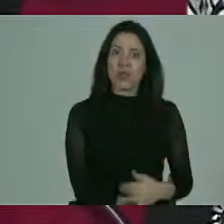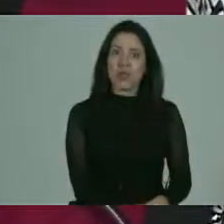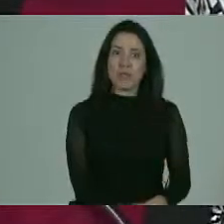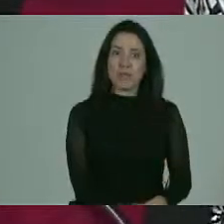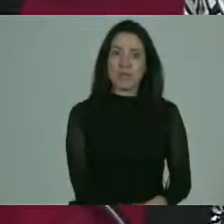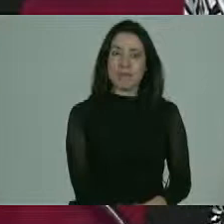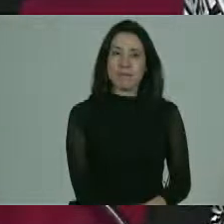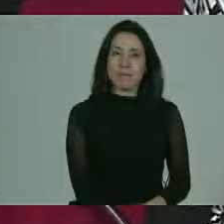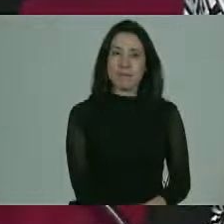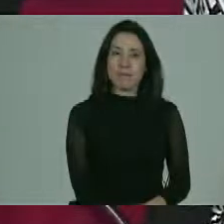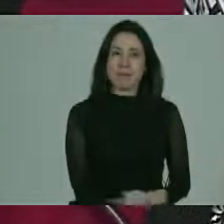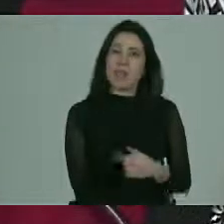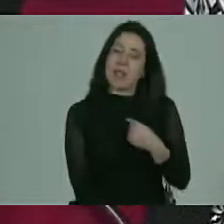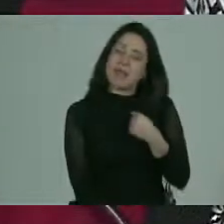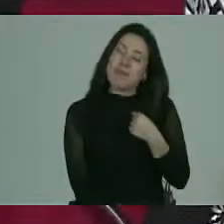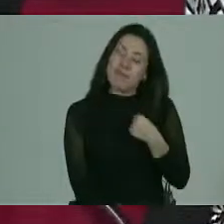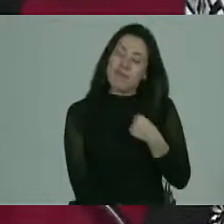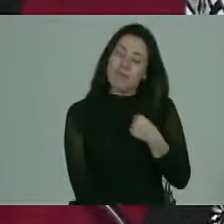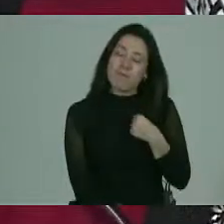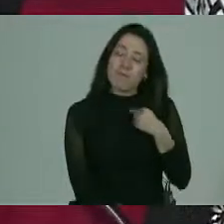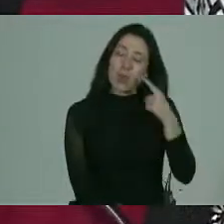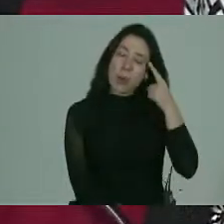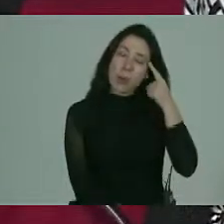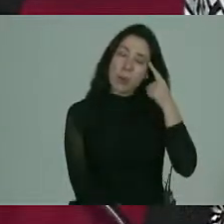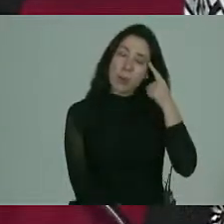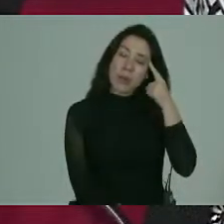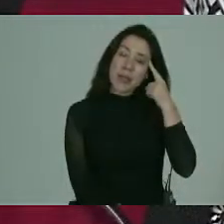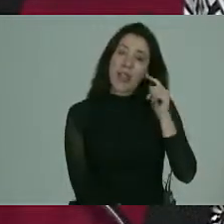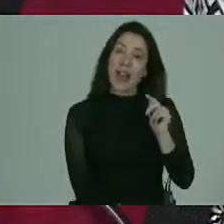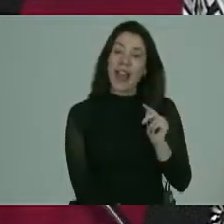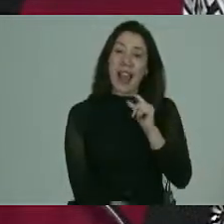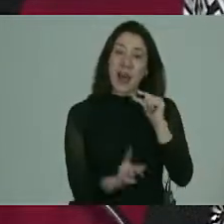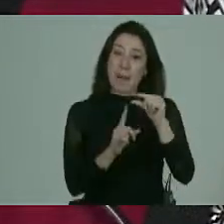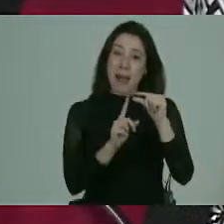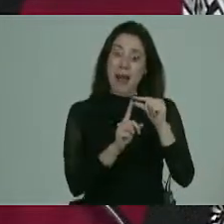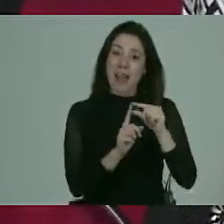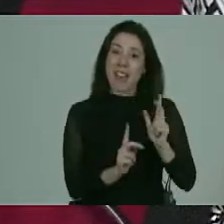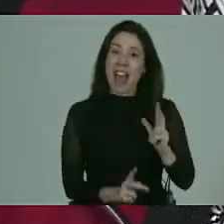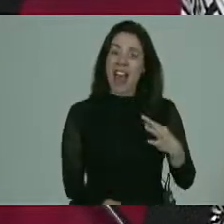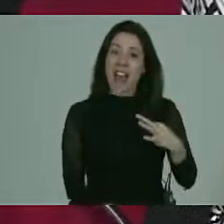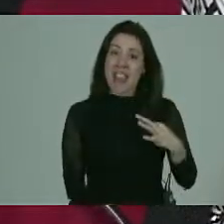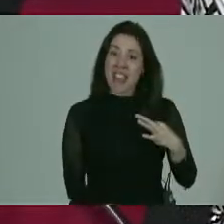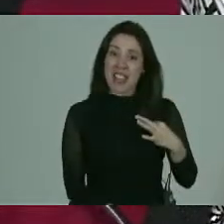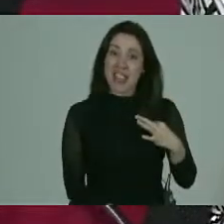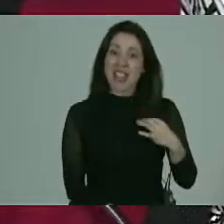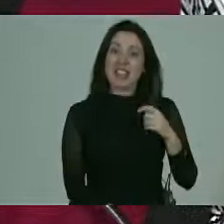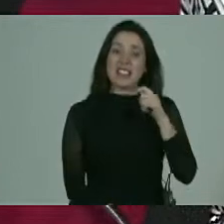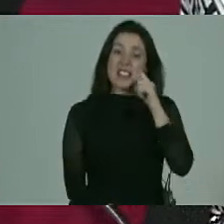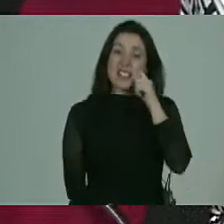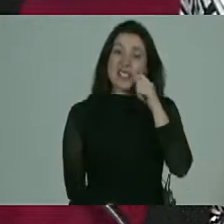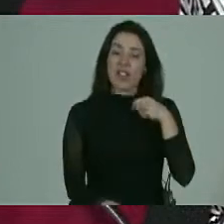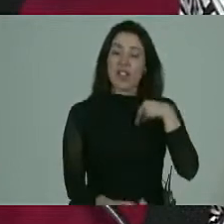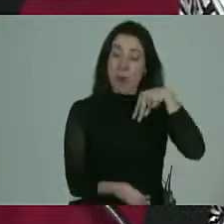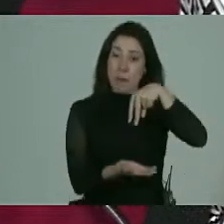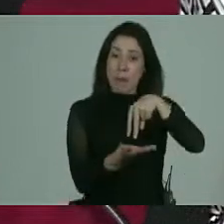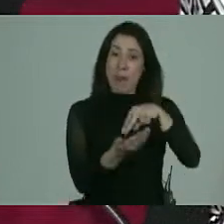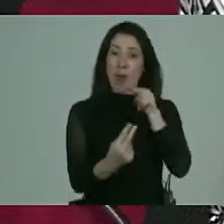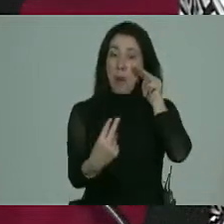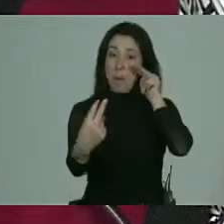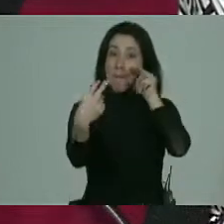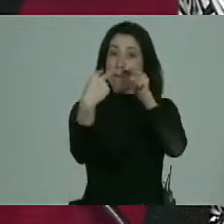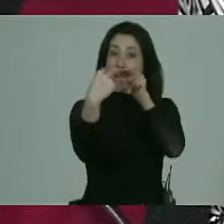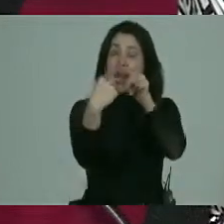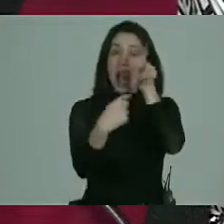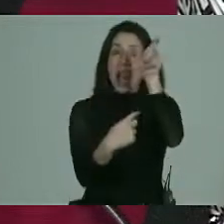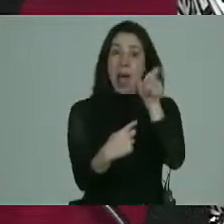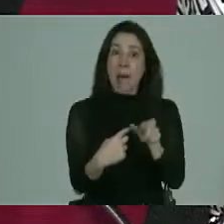a ver yo creo que yo creo que la dignidad significa pararse y mirar al que está al frente